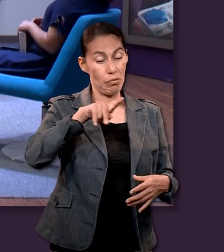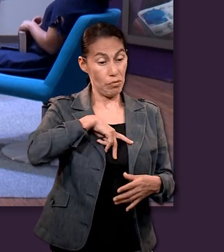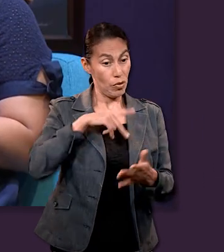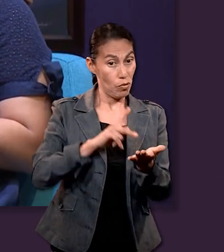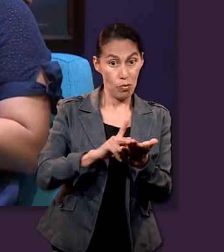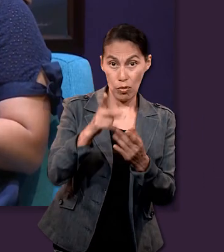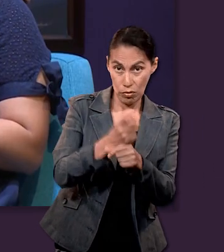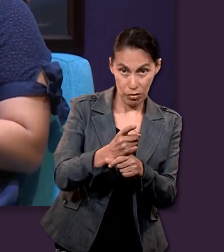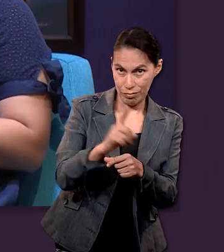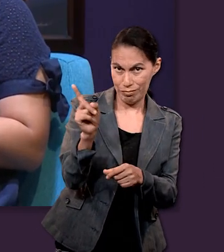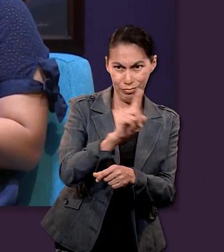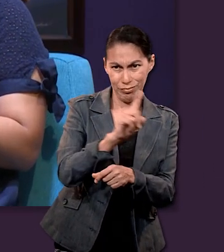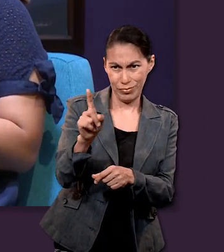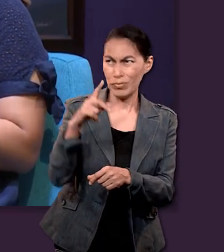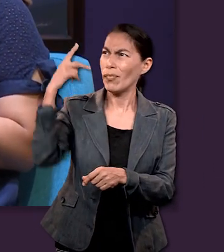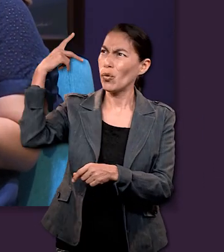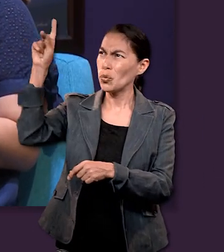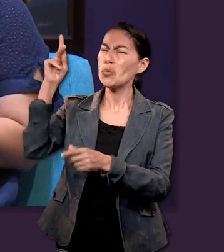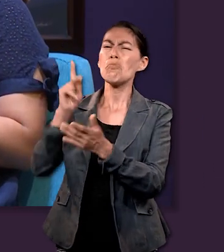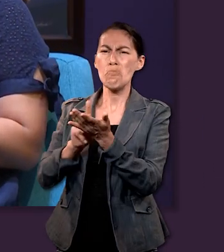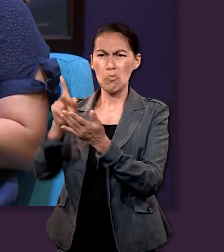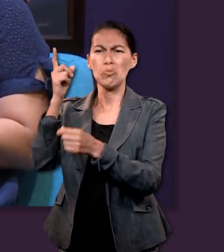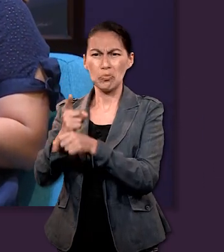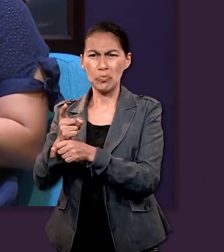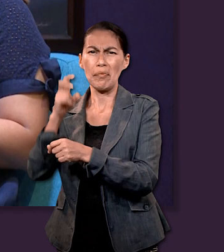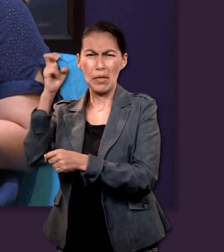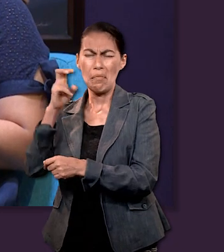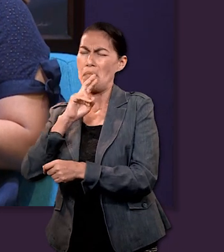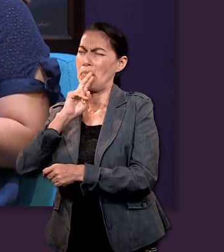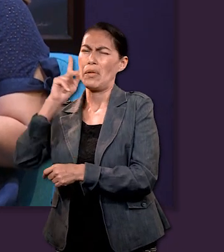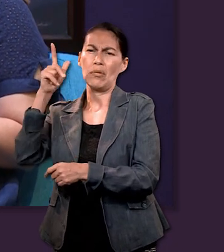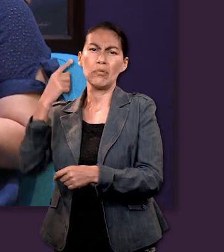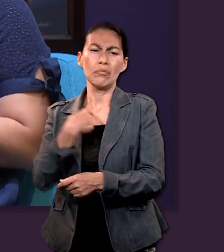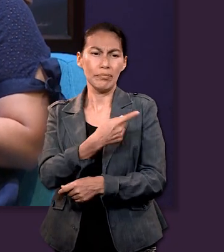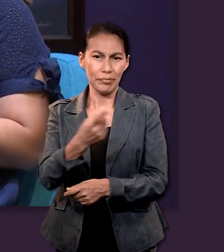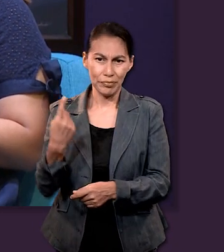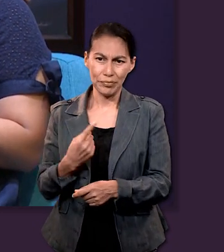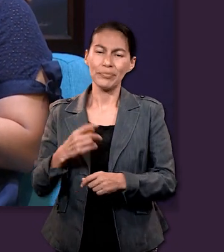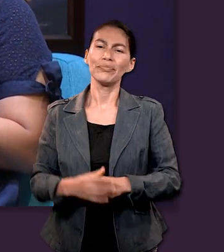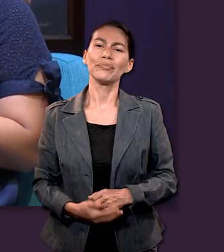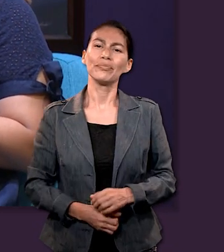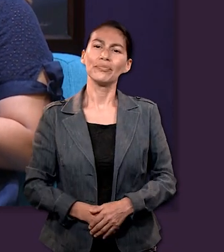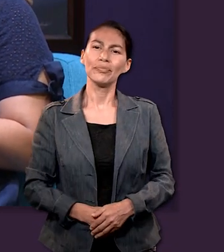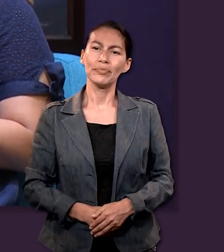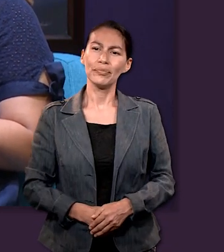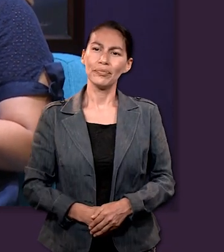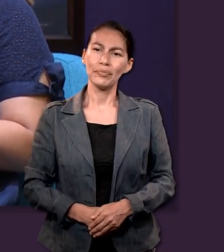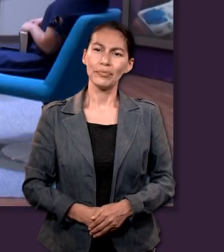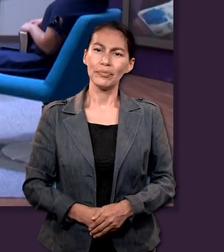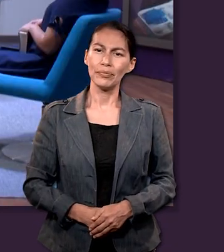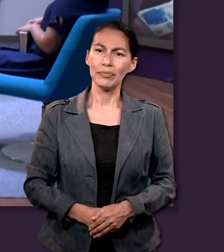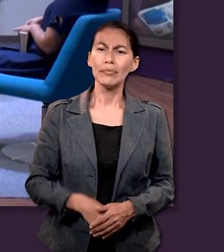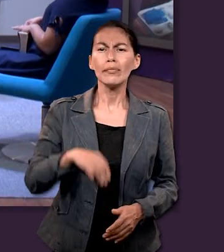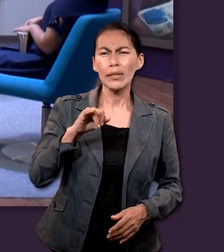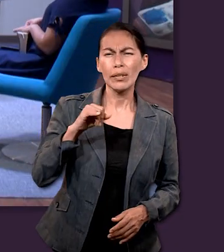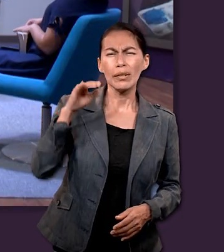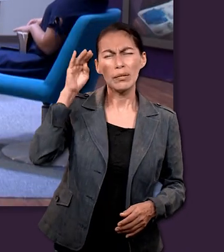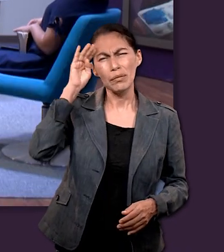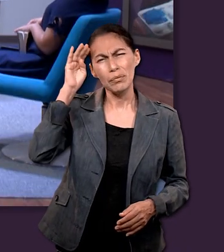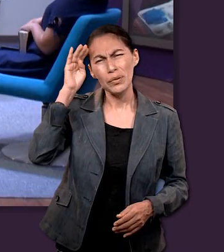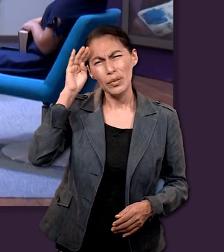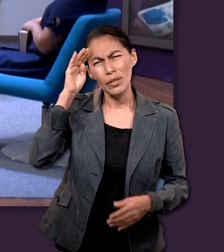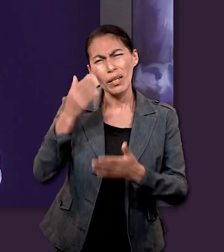solamente va a ser nuestra voluntad. A lo mejor va a la voluntad de Dios diferente a la nuestra, pero Él va a hacer algo por nosotros. Sí, yo